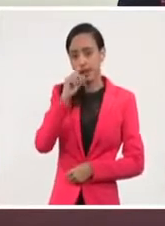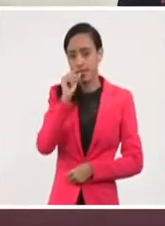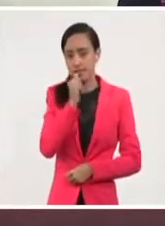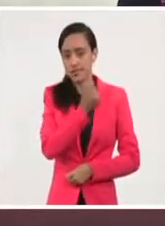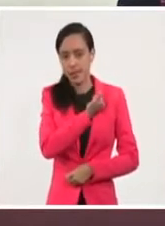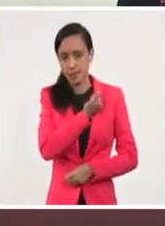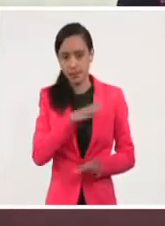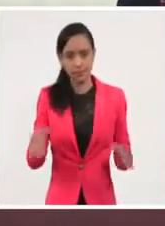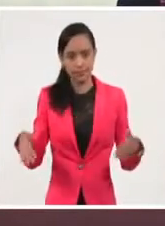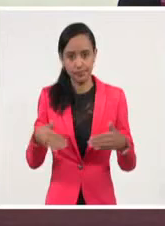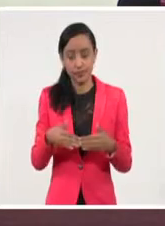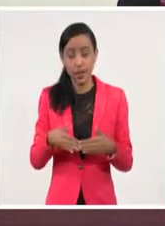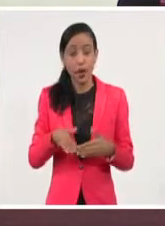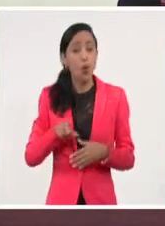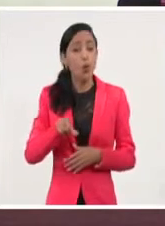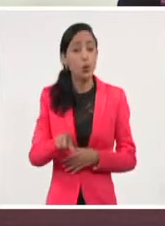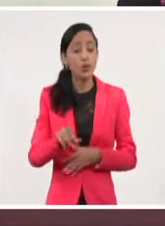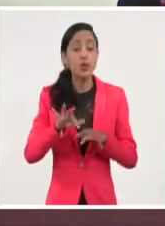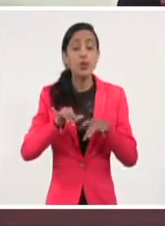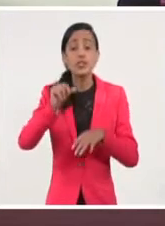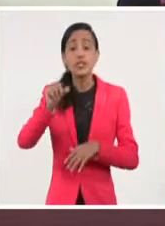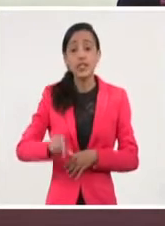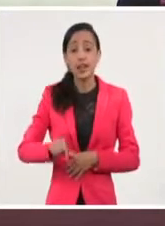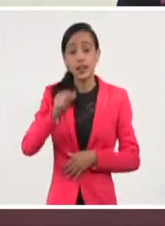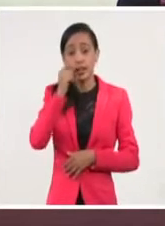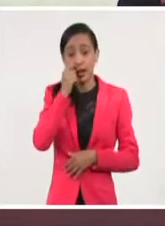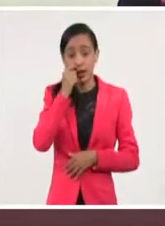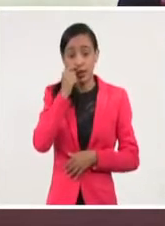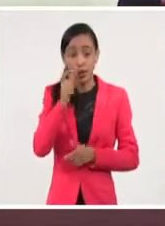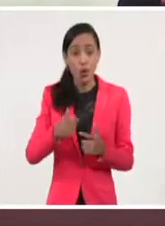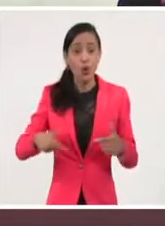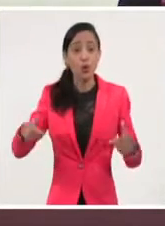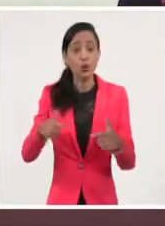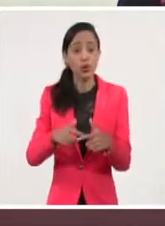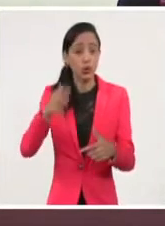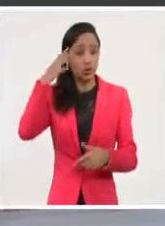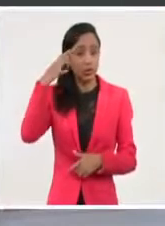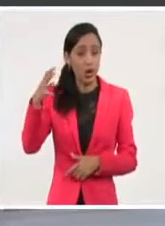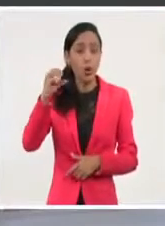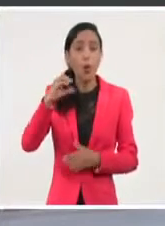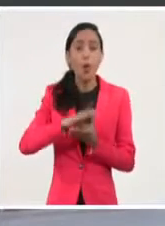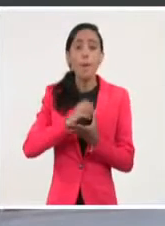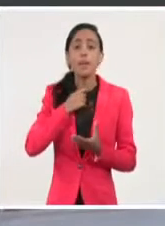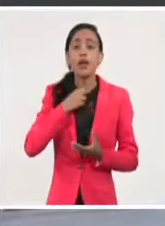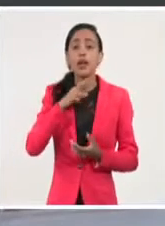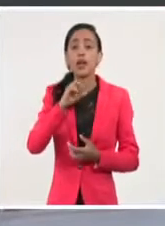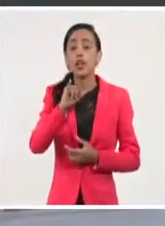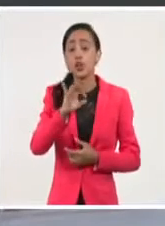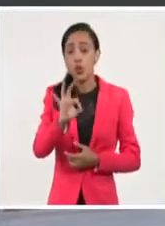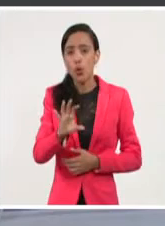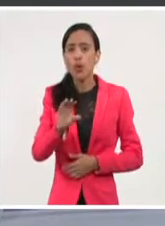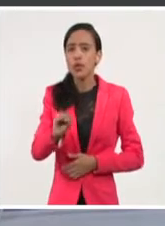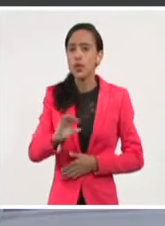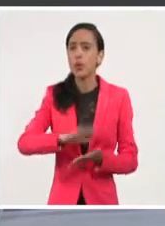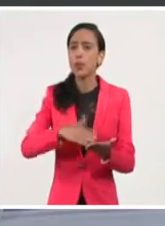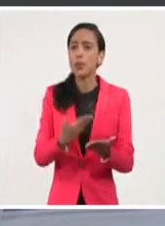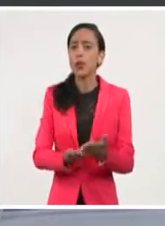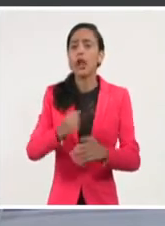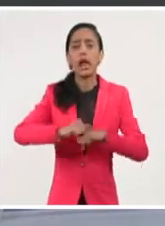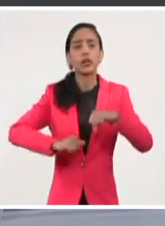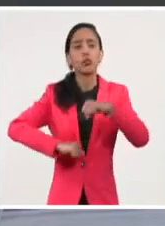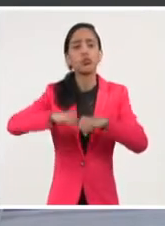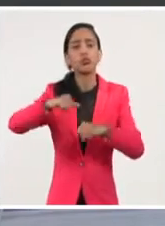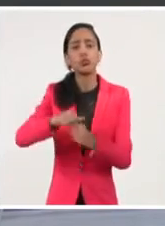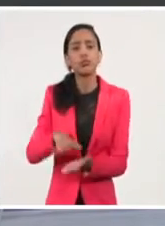Por último, el secretario del Consejo de Estado, Homero Acosta Álvarez, expuso la propuesta de estructura y plantilla de las